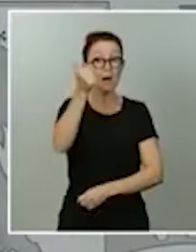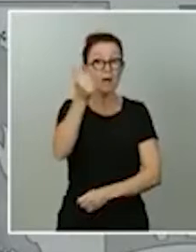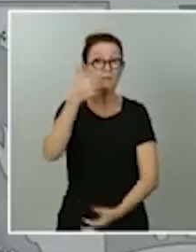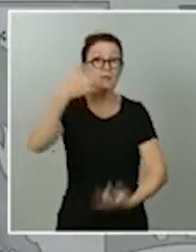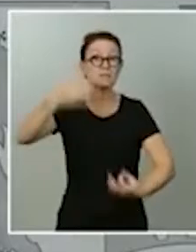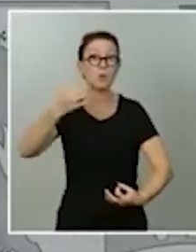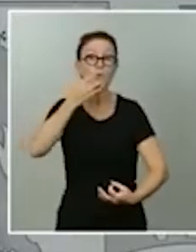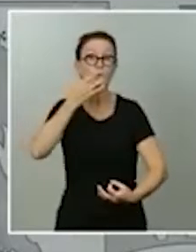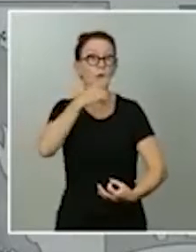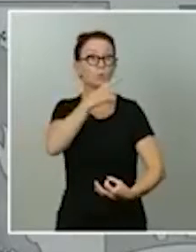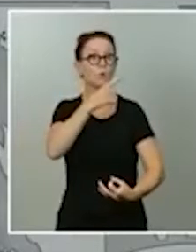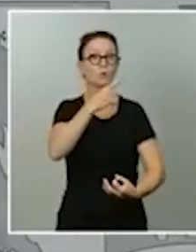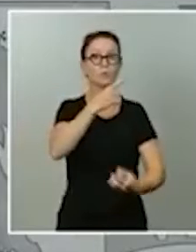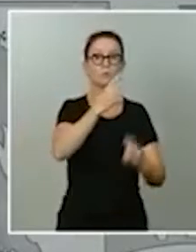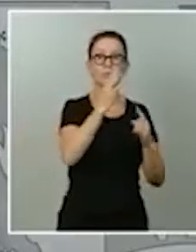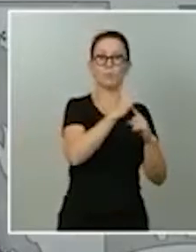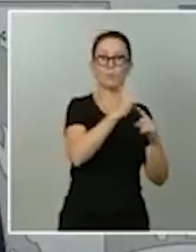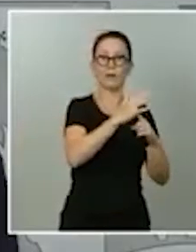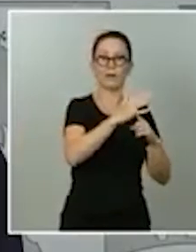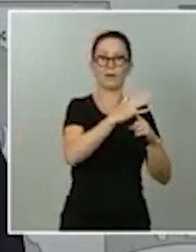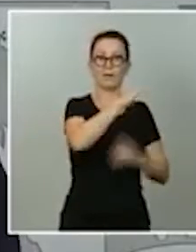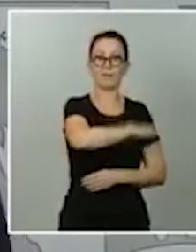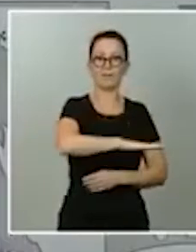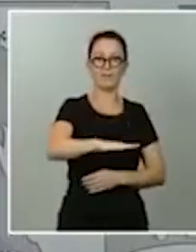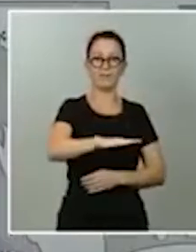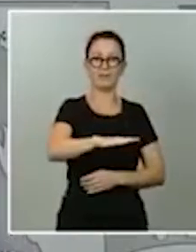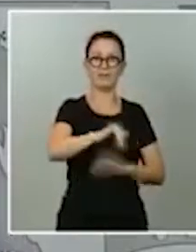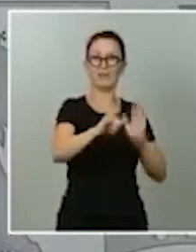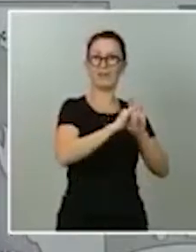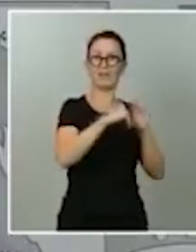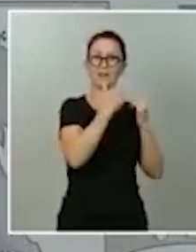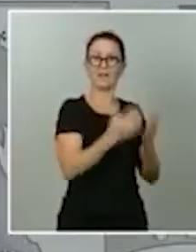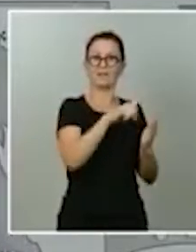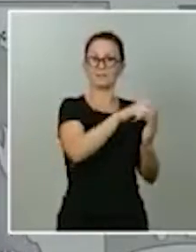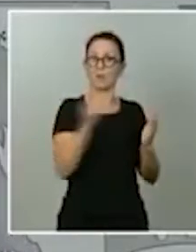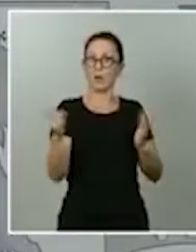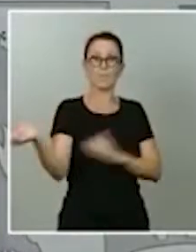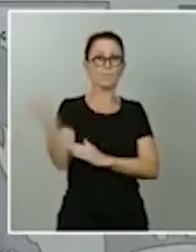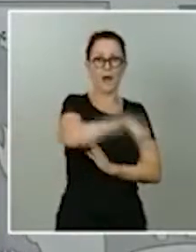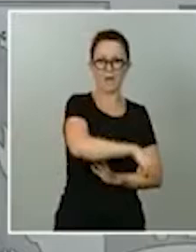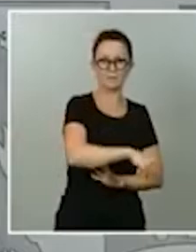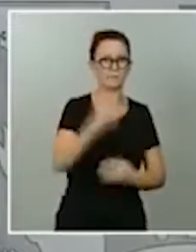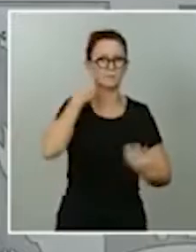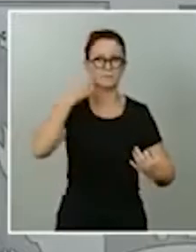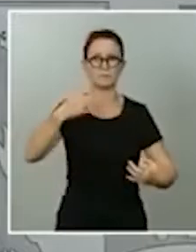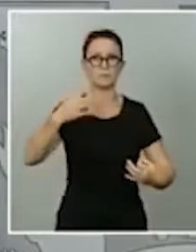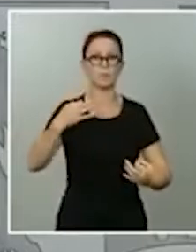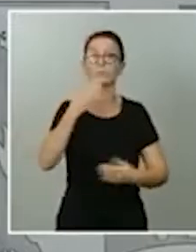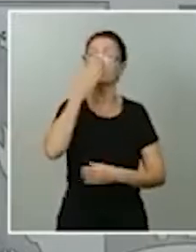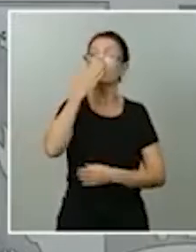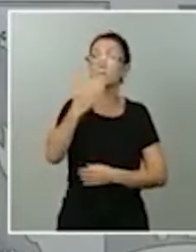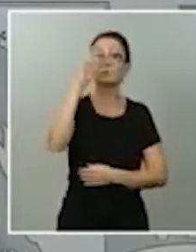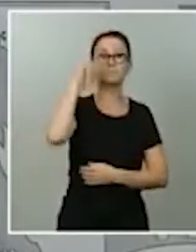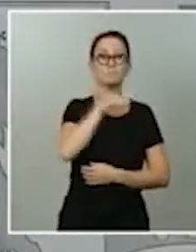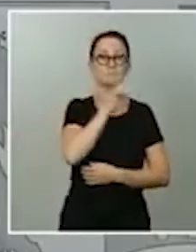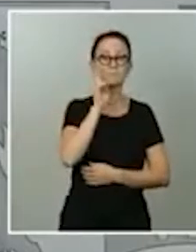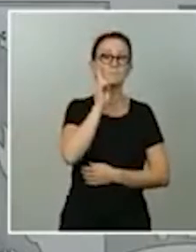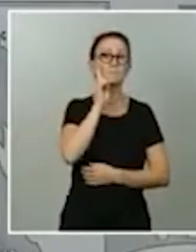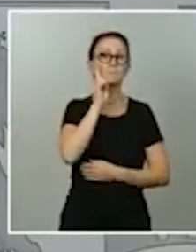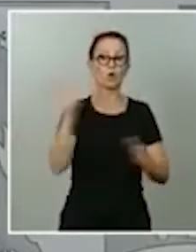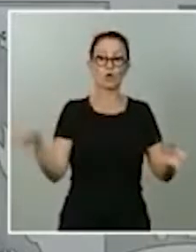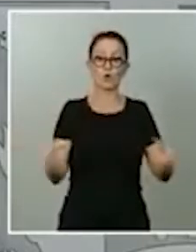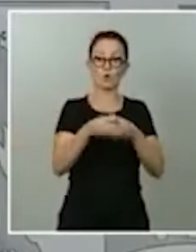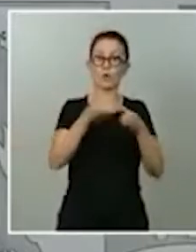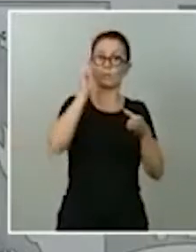lado de nuestra casa. Por tanto, quiero decirles con esto que los padres y madres, la comunidad educativa, los niños y niñas, tienen que estar